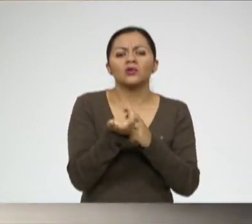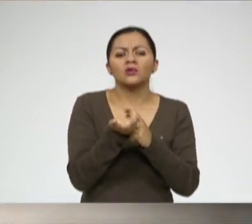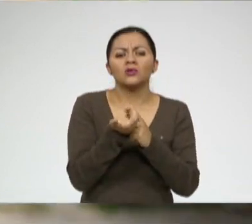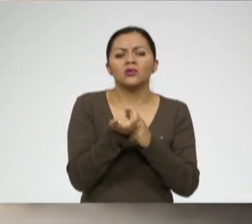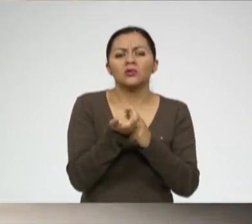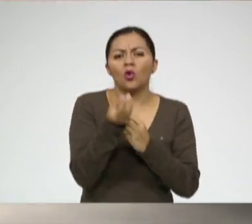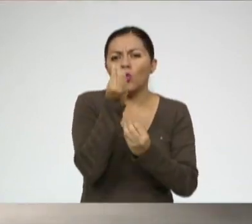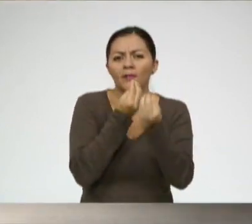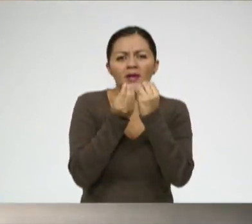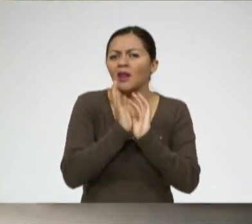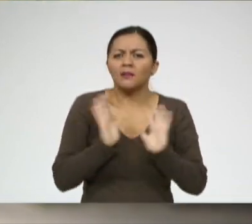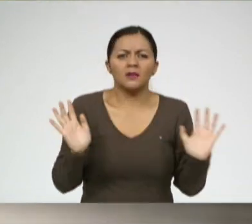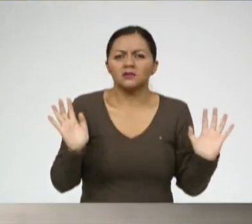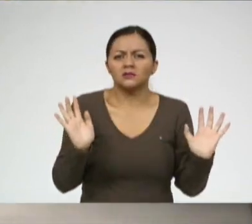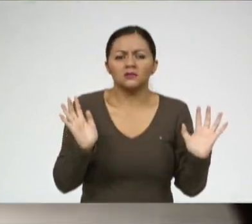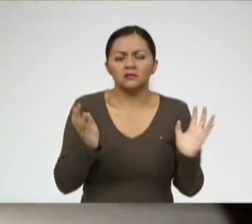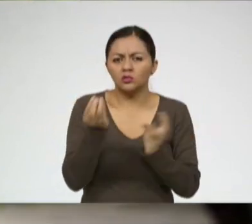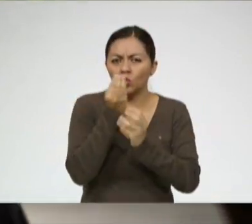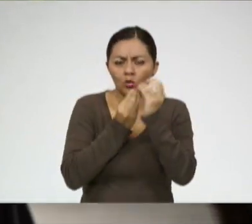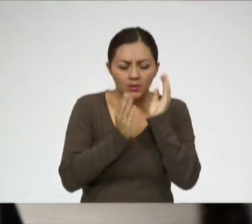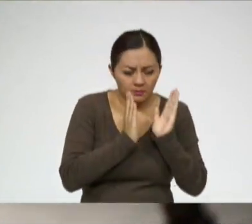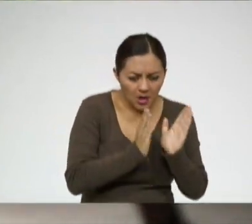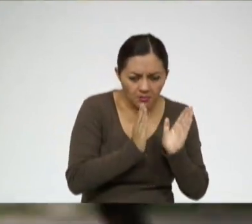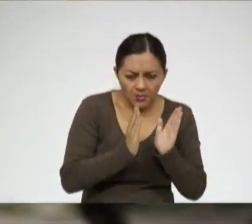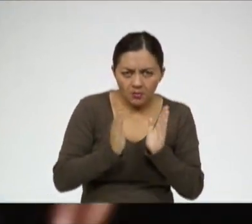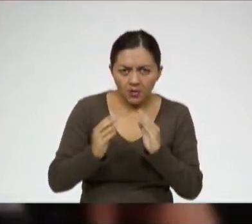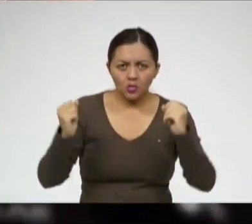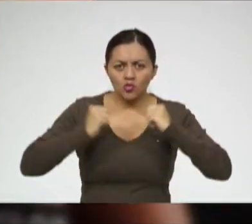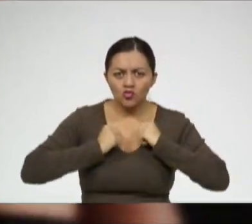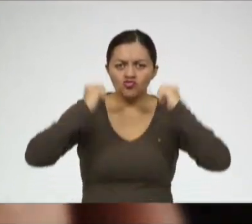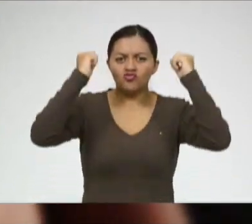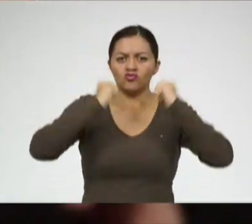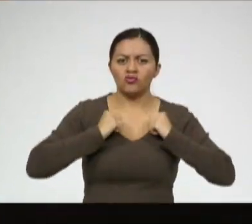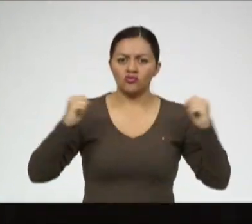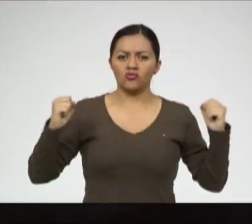alimentación y de entrenamiento con CrossFit.